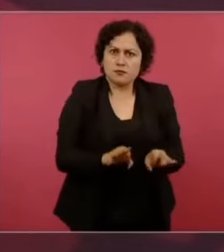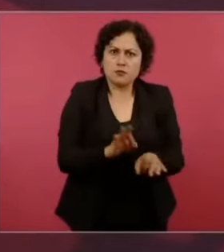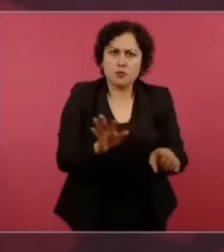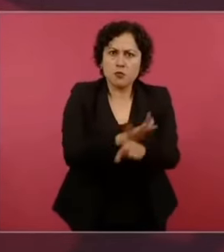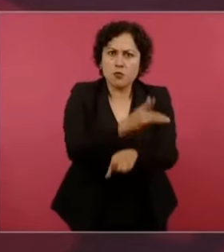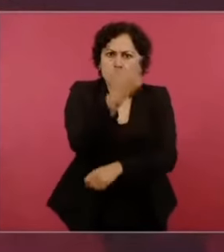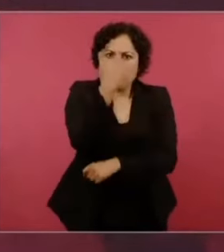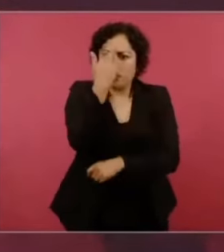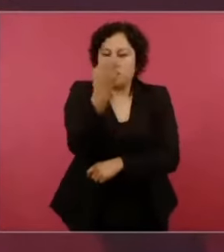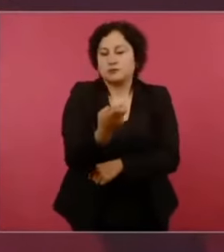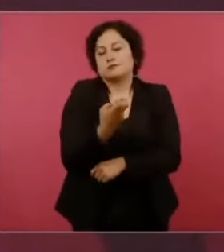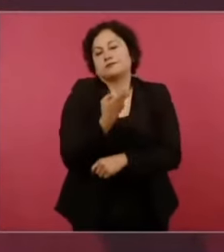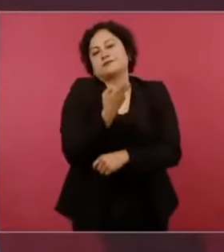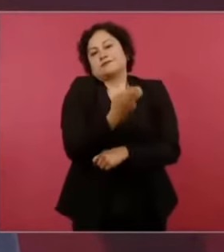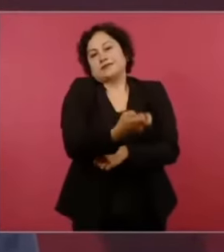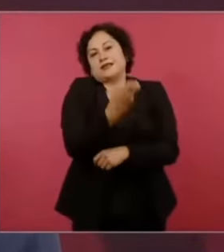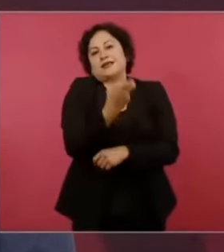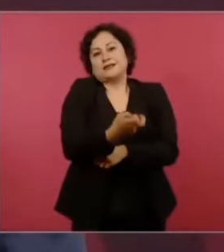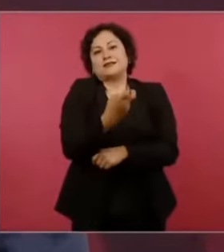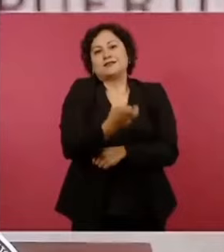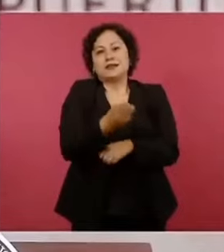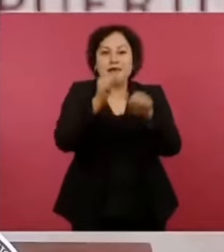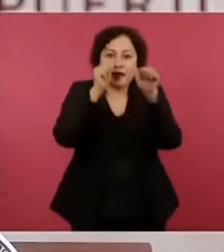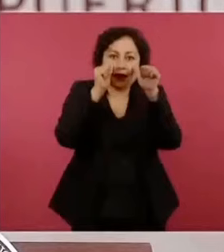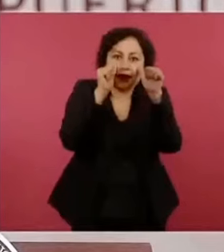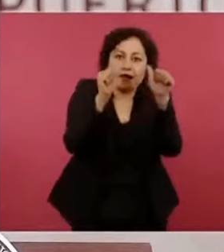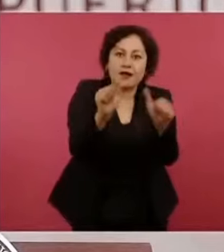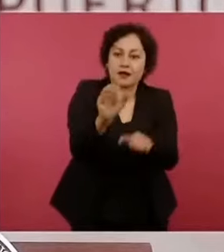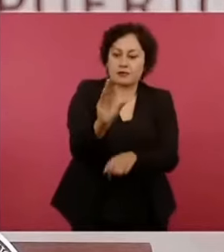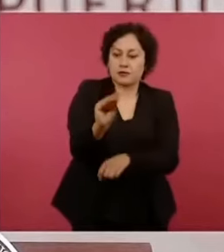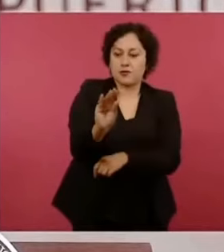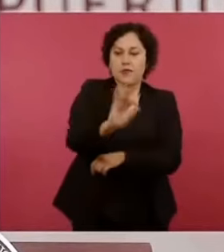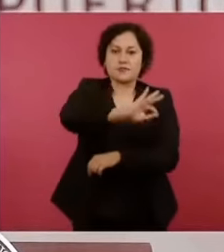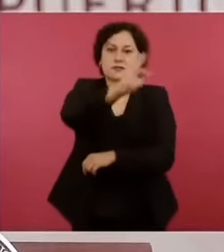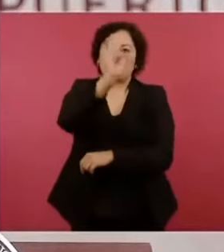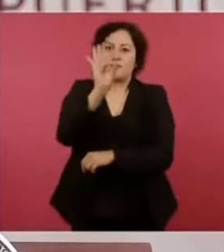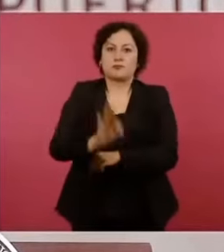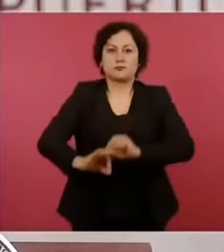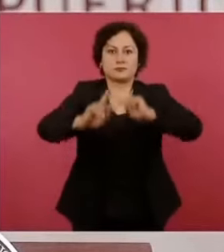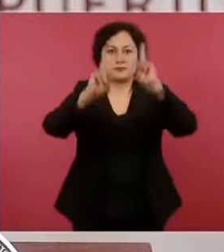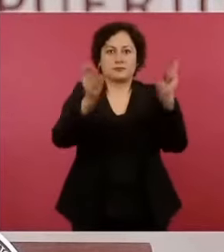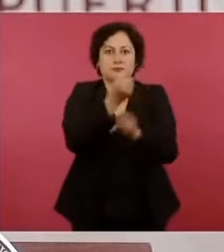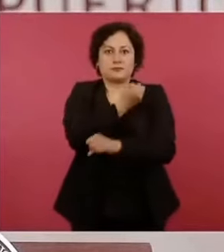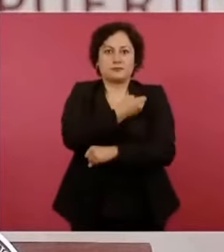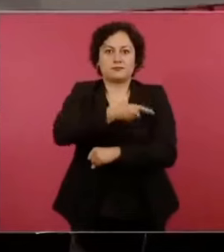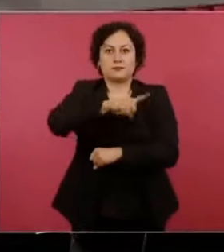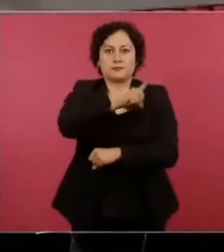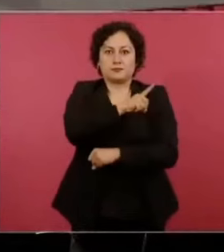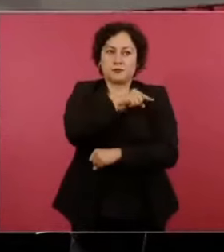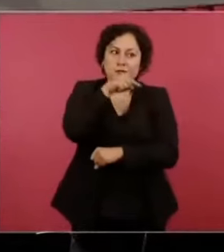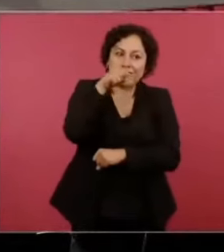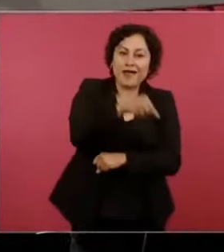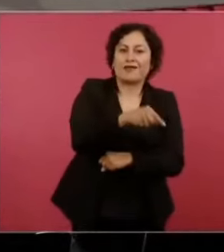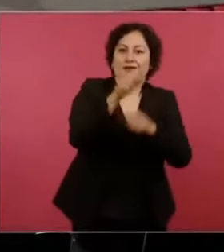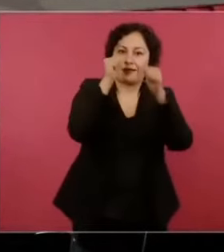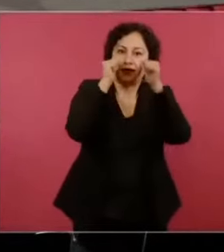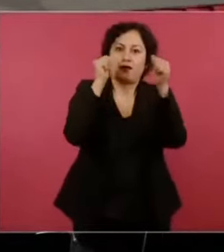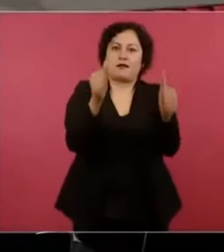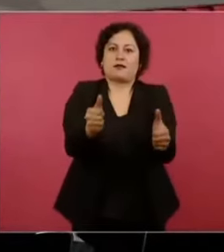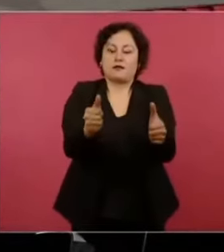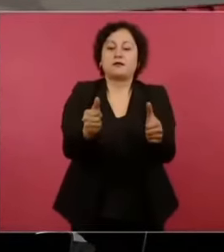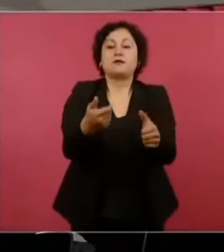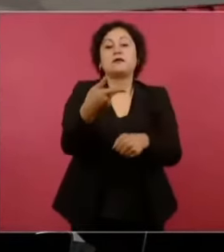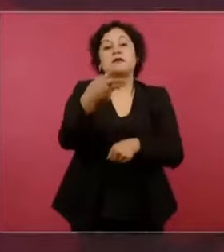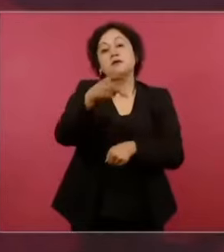el 90% de las demandas en materia de salud. Pero se gasta, se gasta el 10